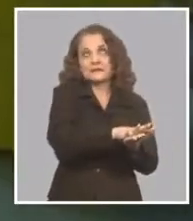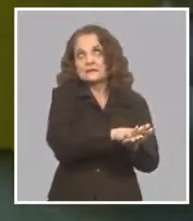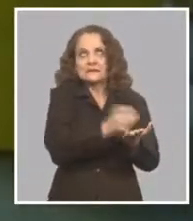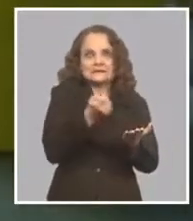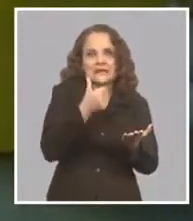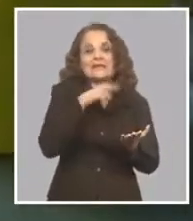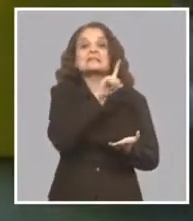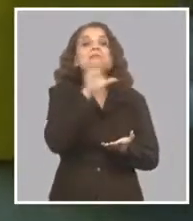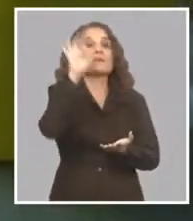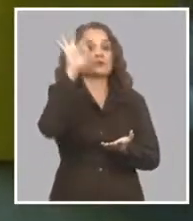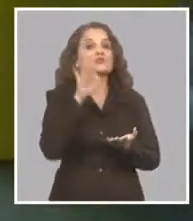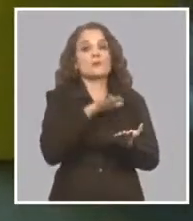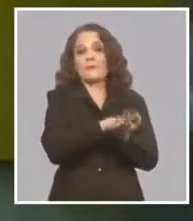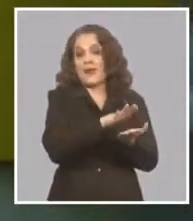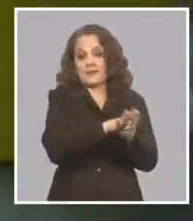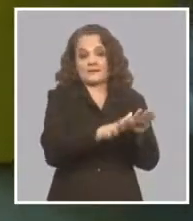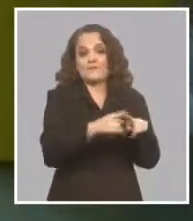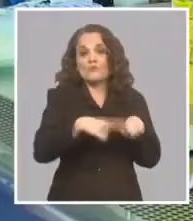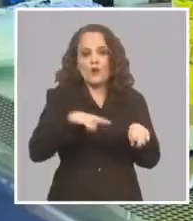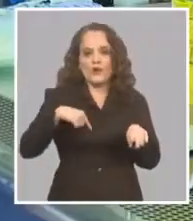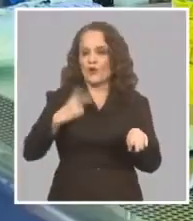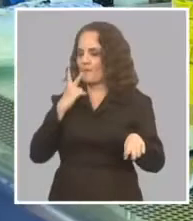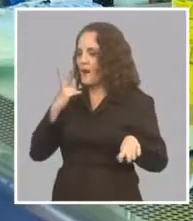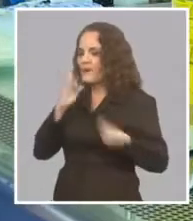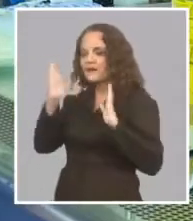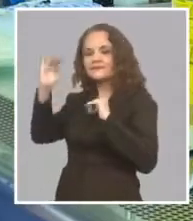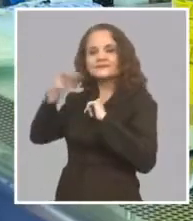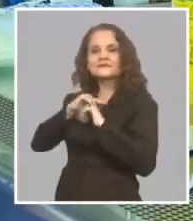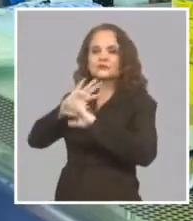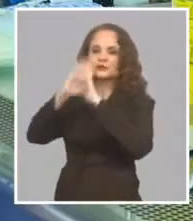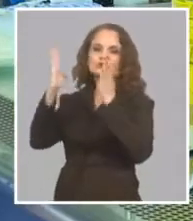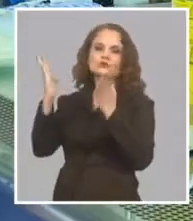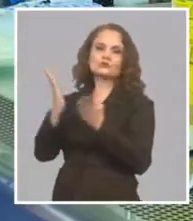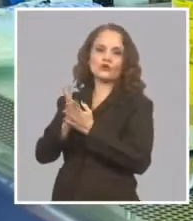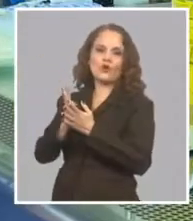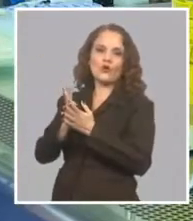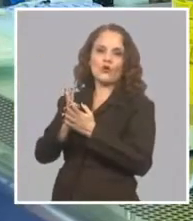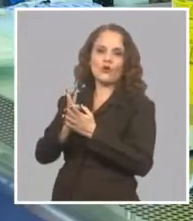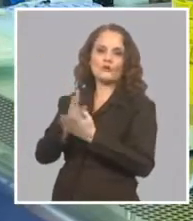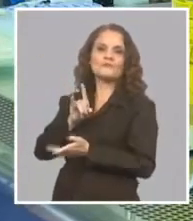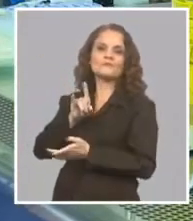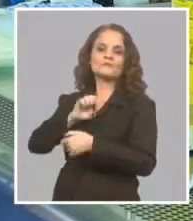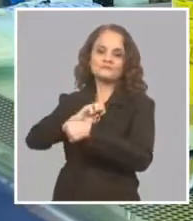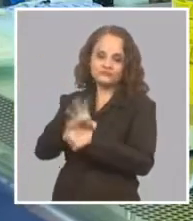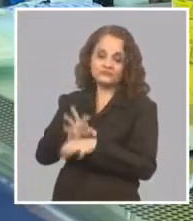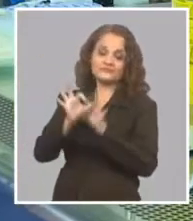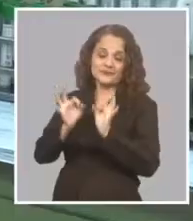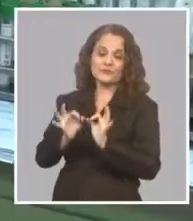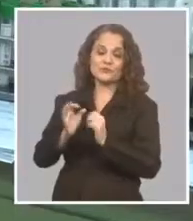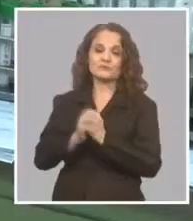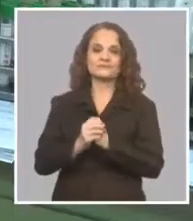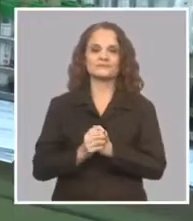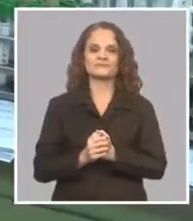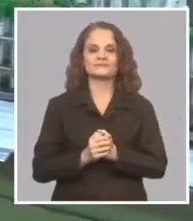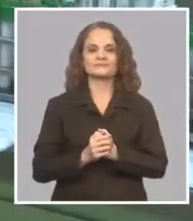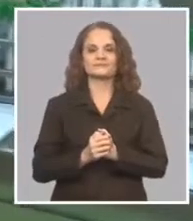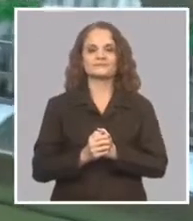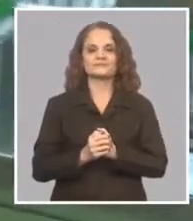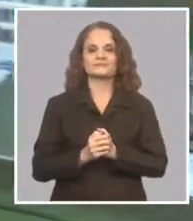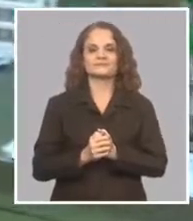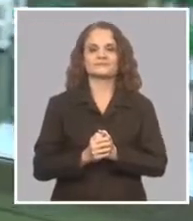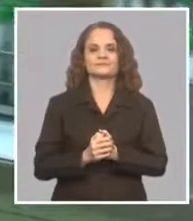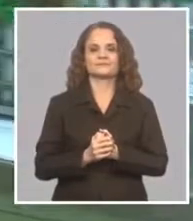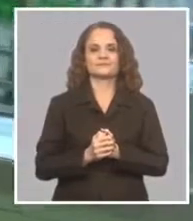detenidas Debido a A esta nueva encomienda Que tenemos ahora mismo Acá en el instituto